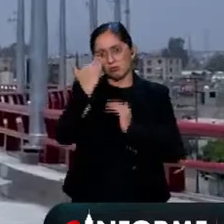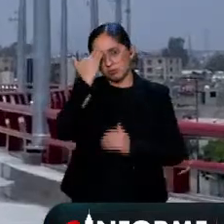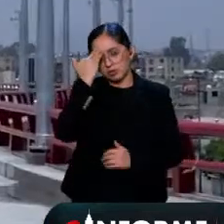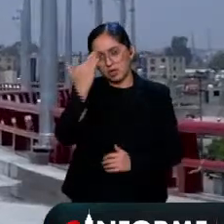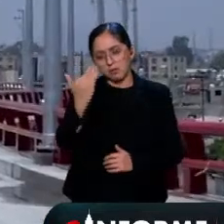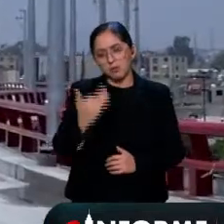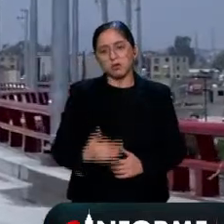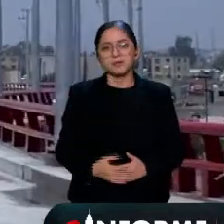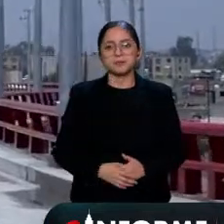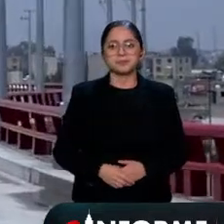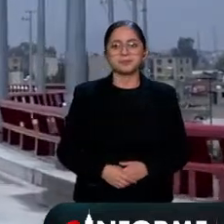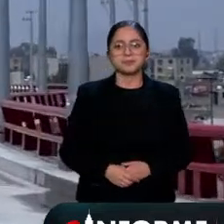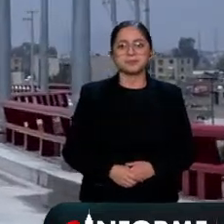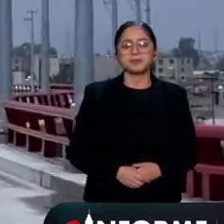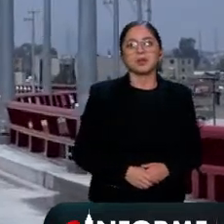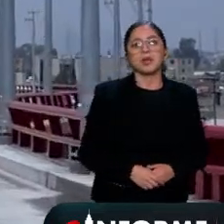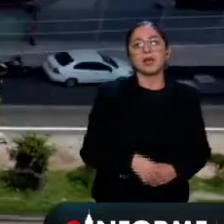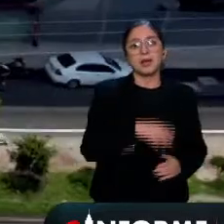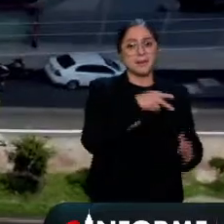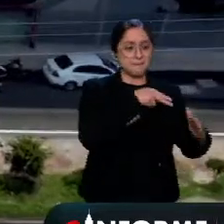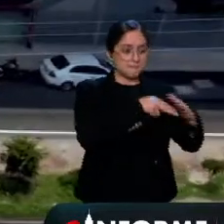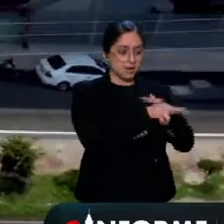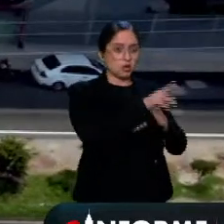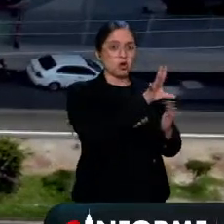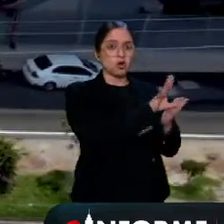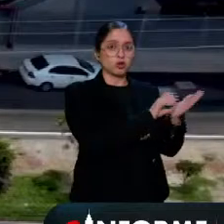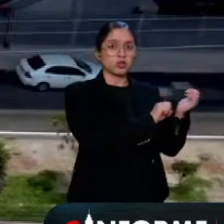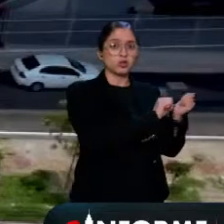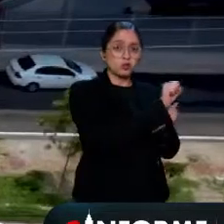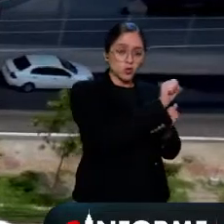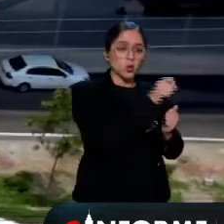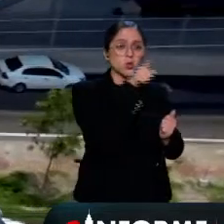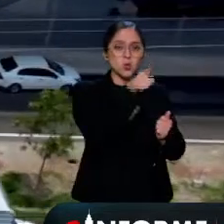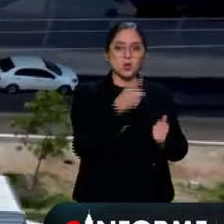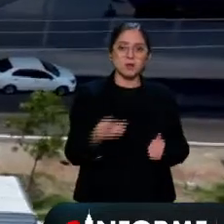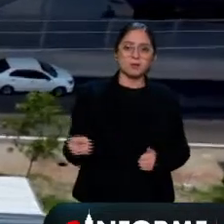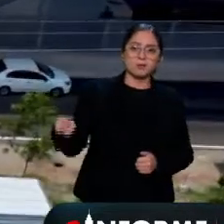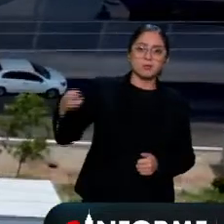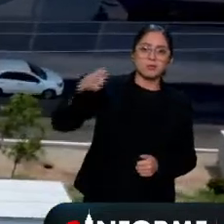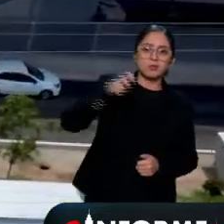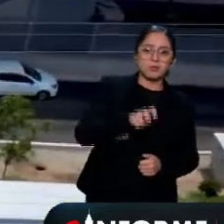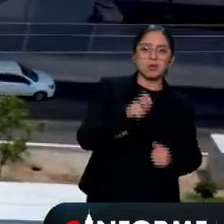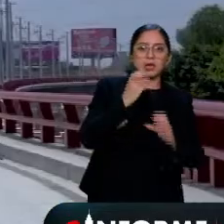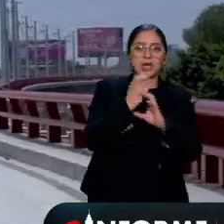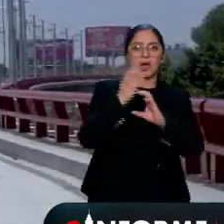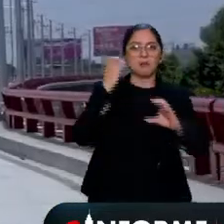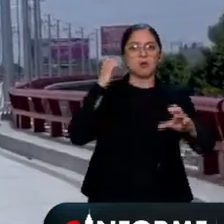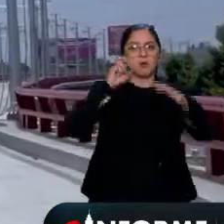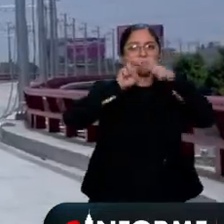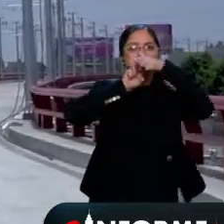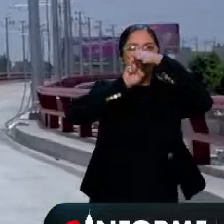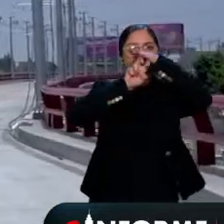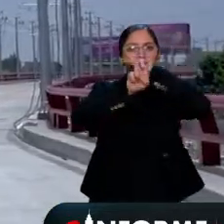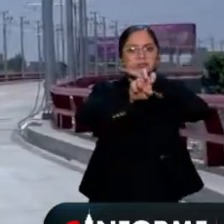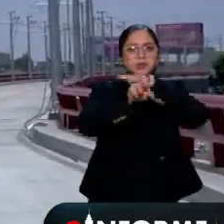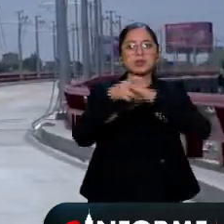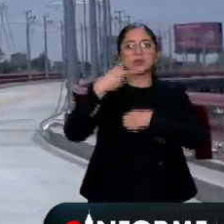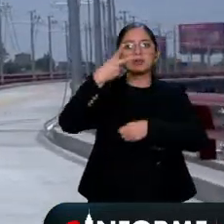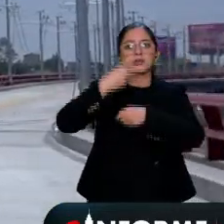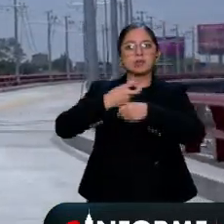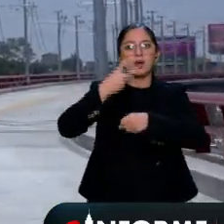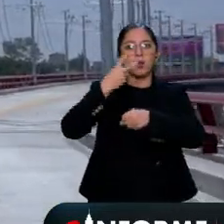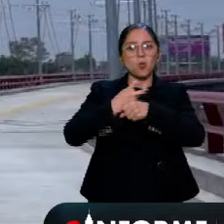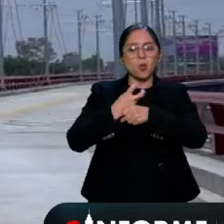y ahora vas a llegar al metro constitución te vas a subir a tu trole y te vas a ir volando por el segundo piso